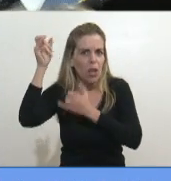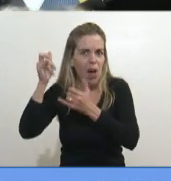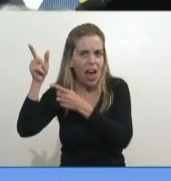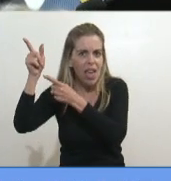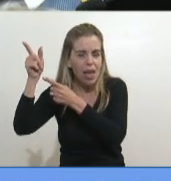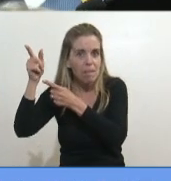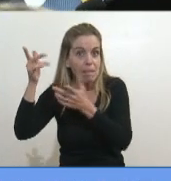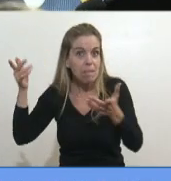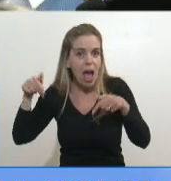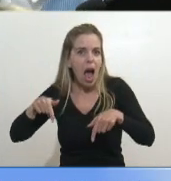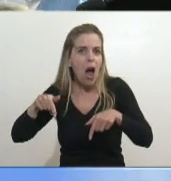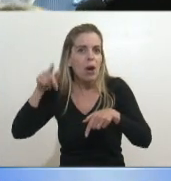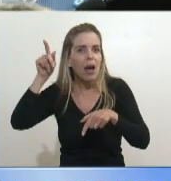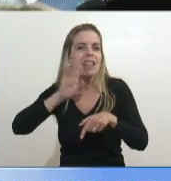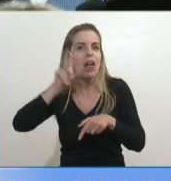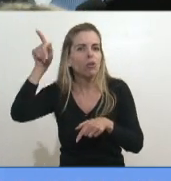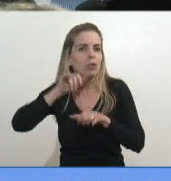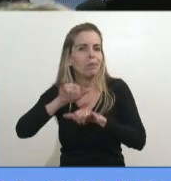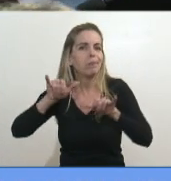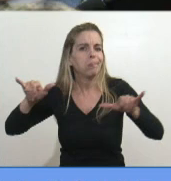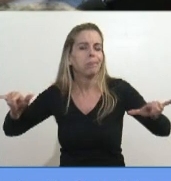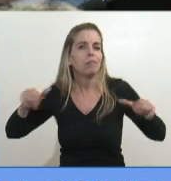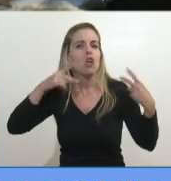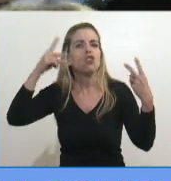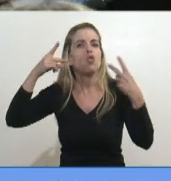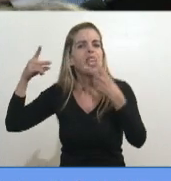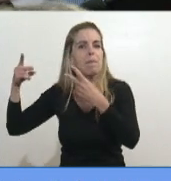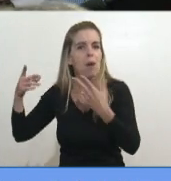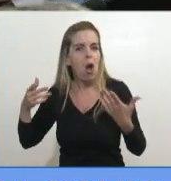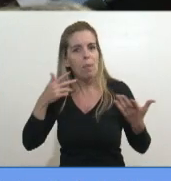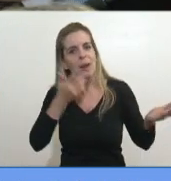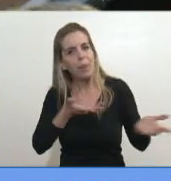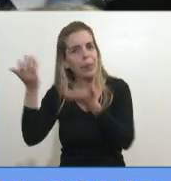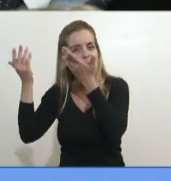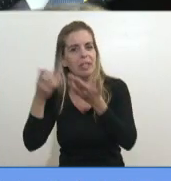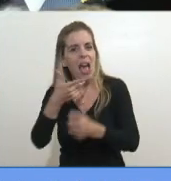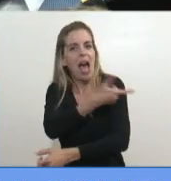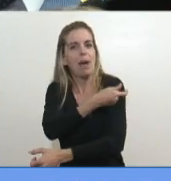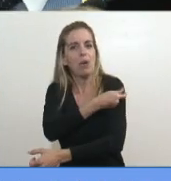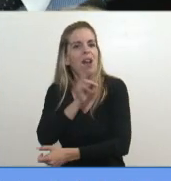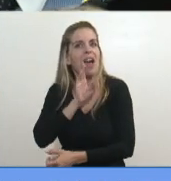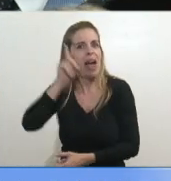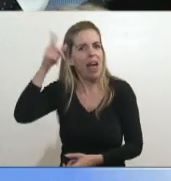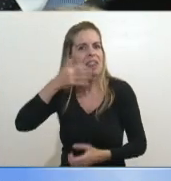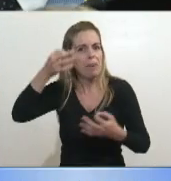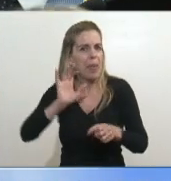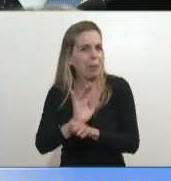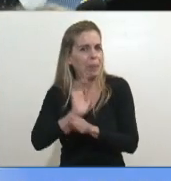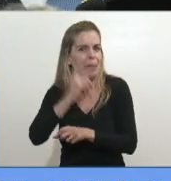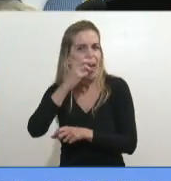Y ahora promocionan el turismo. Usted venga a Estados Unidos, que usted se vacuna acá. Pero semejante hija de ustedes realmente, ¿eh?